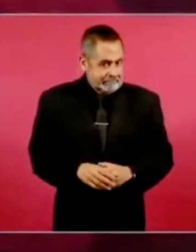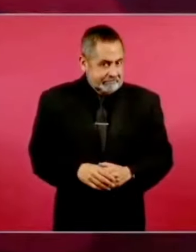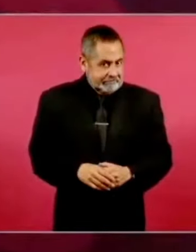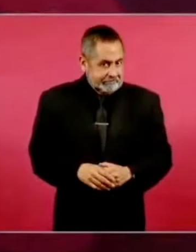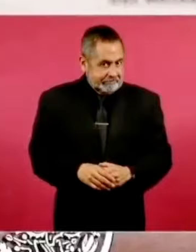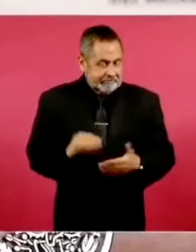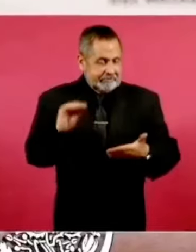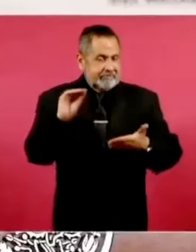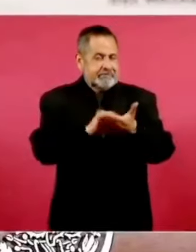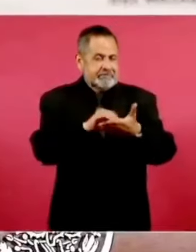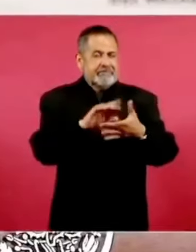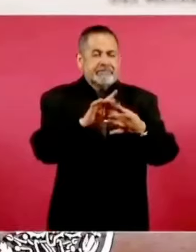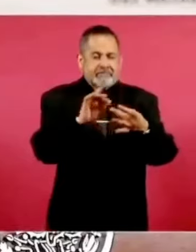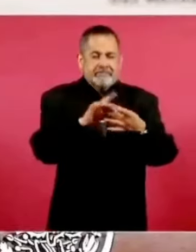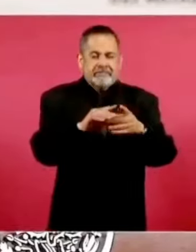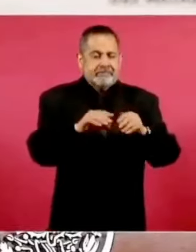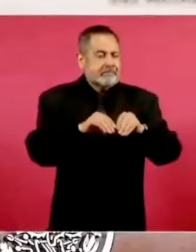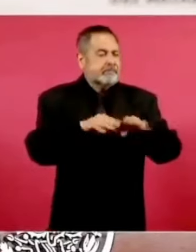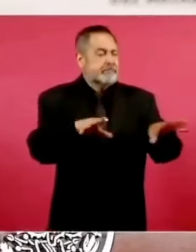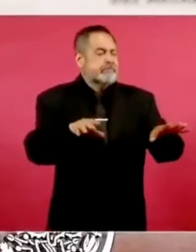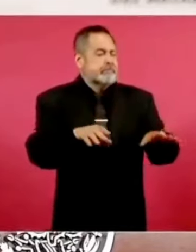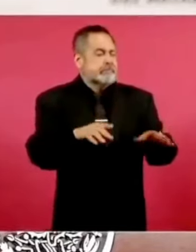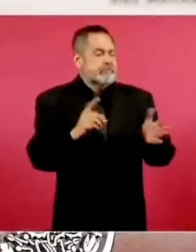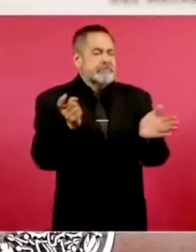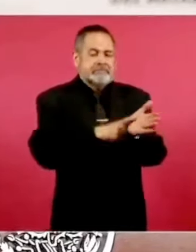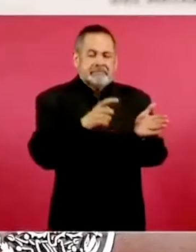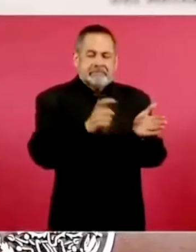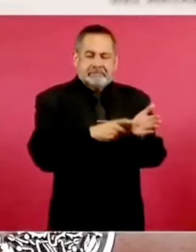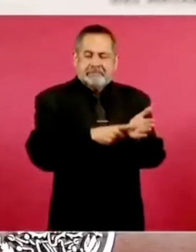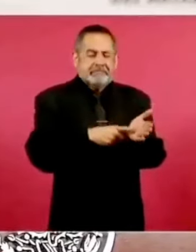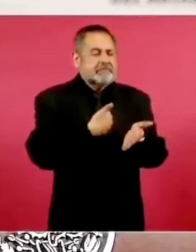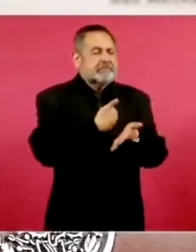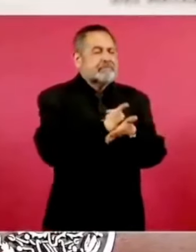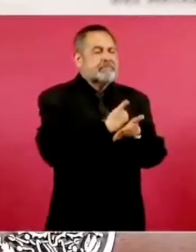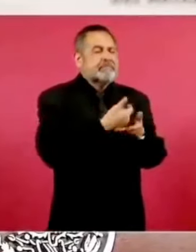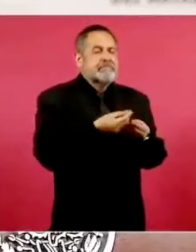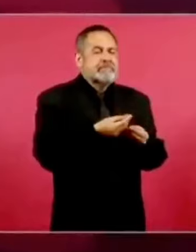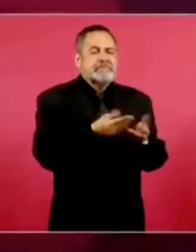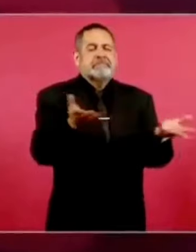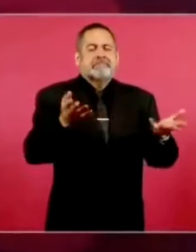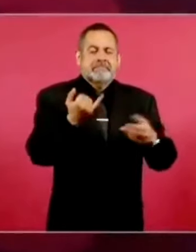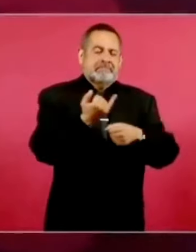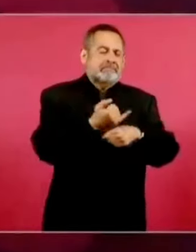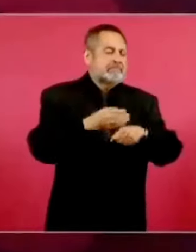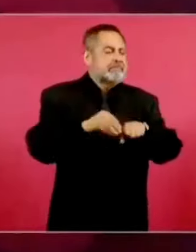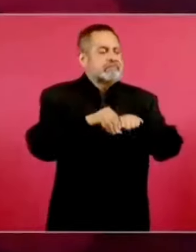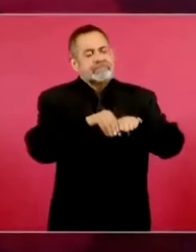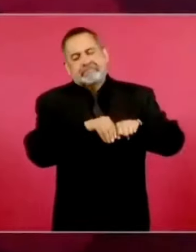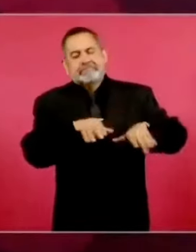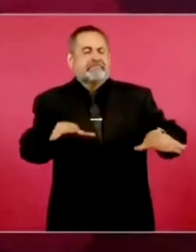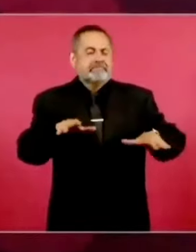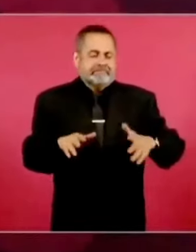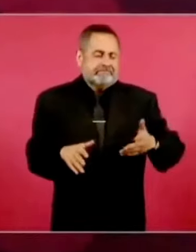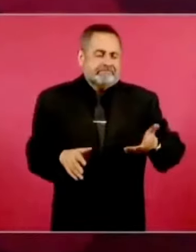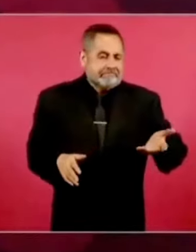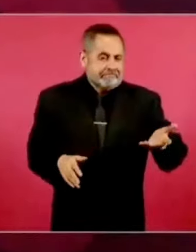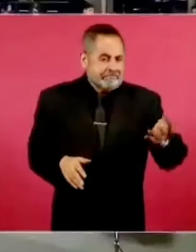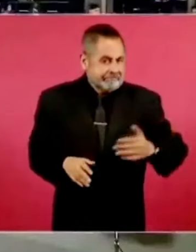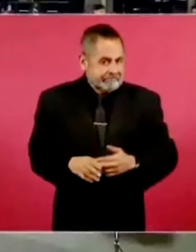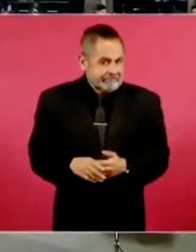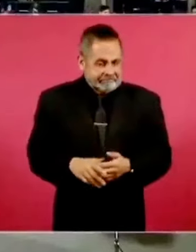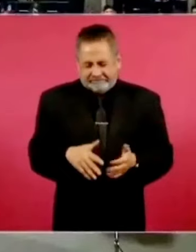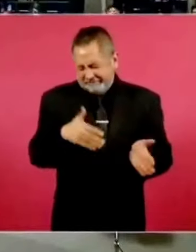etiquetan en las redes de